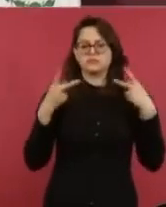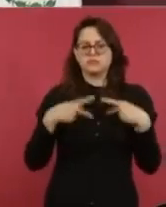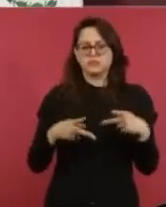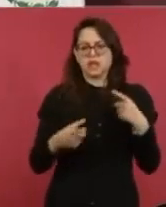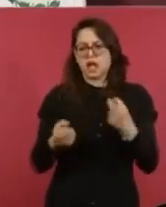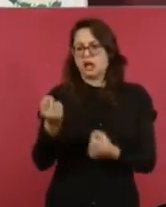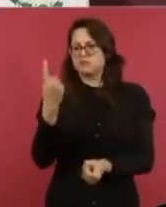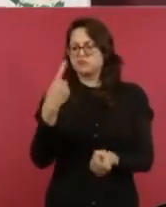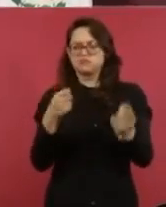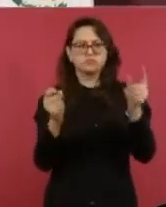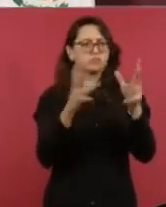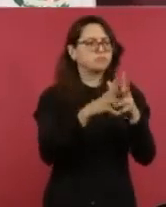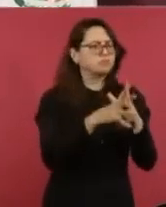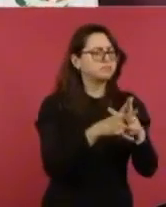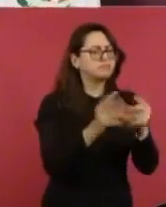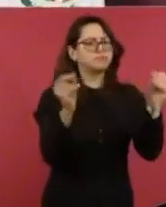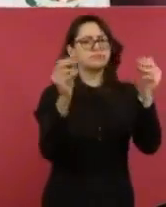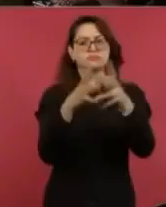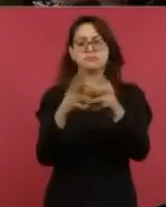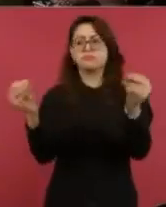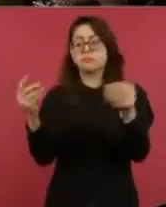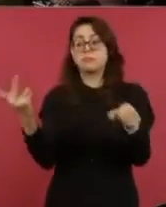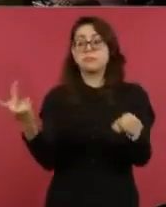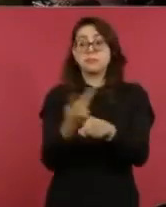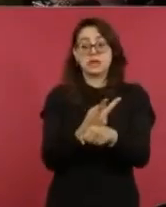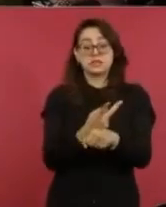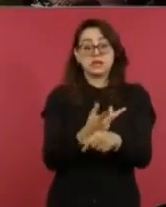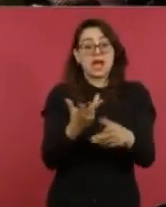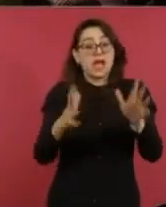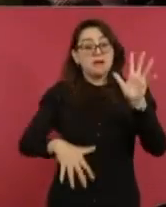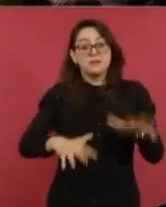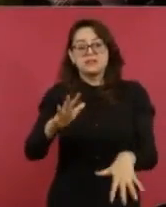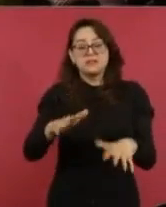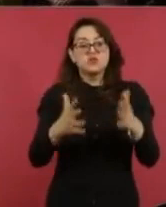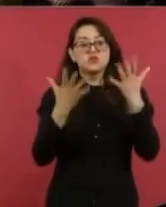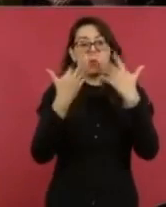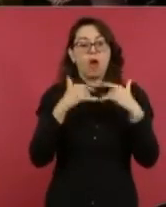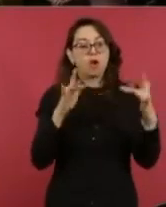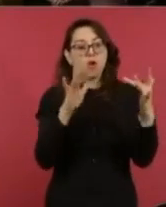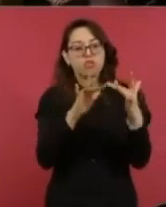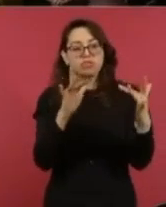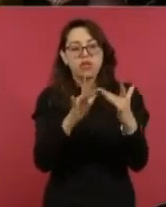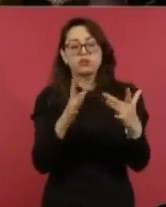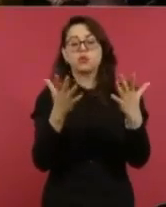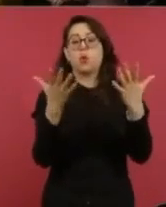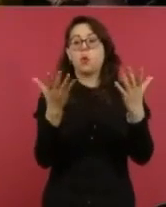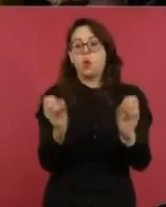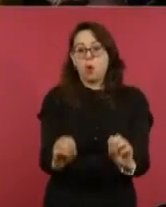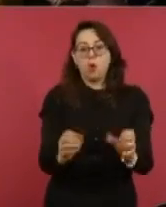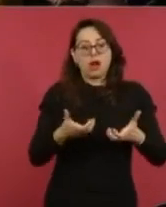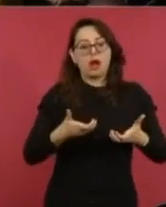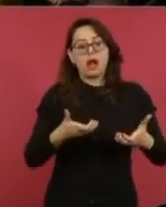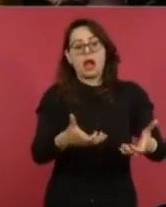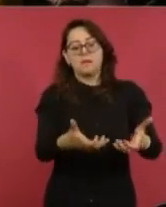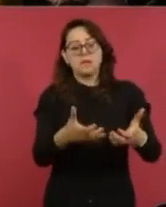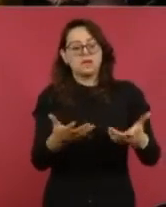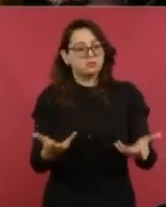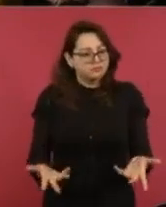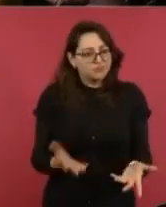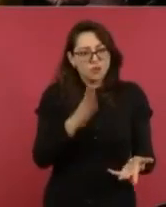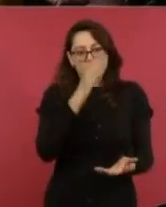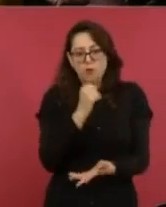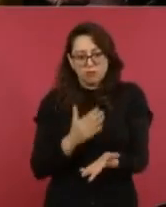localizadas, ya sea por falta de comunicación o de acceso, porque poco a poco se van restableciendo